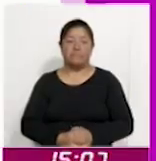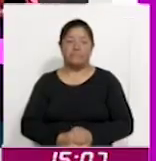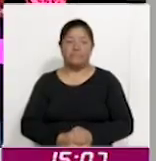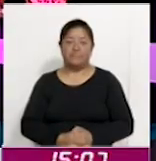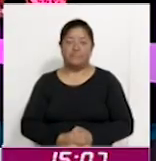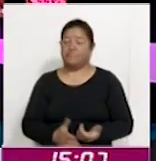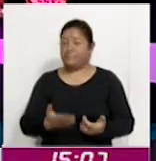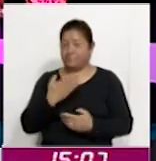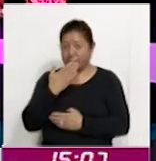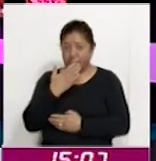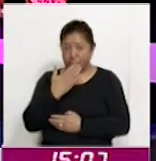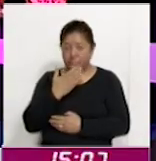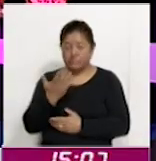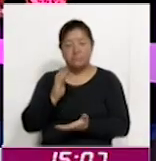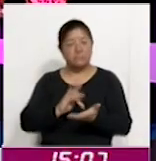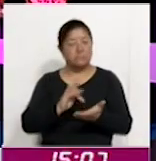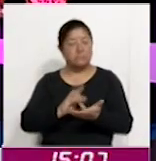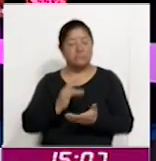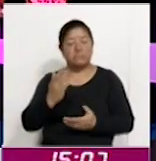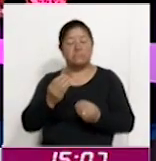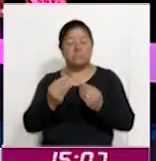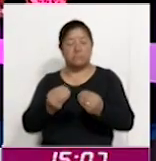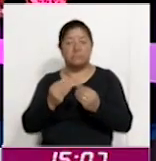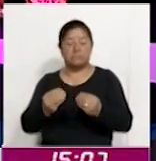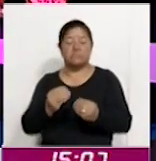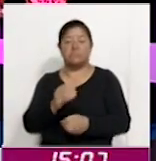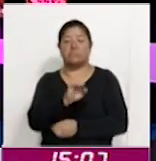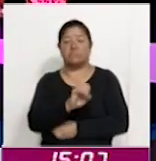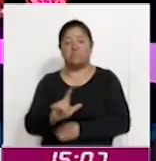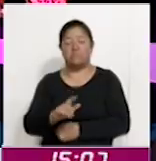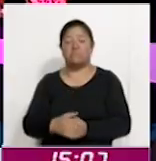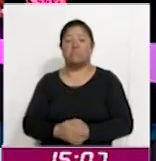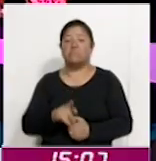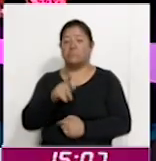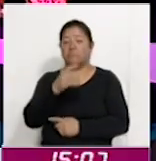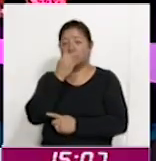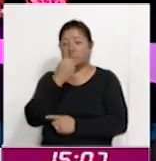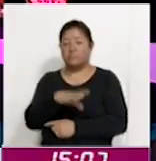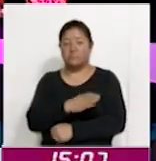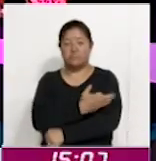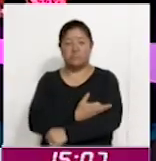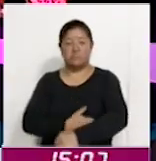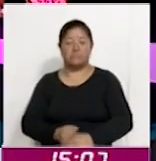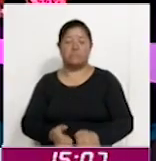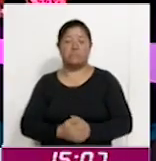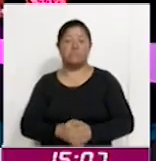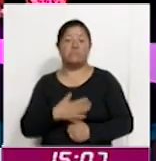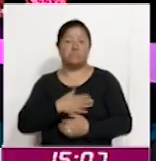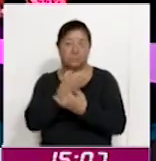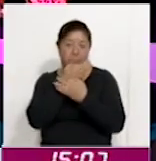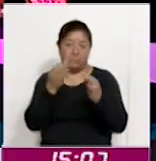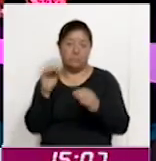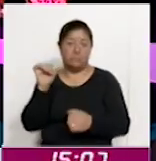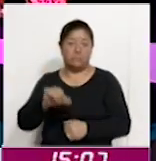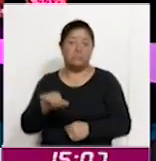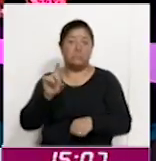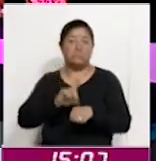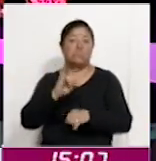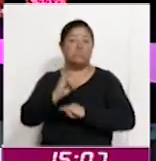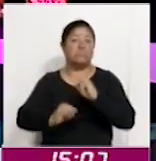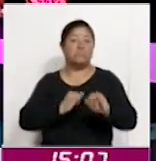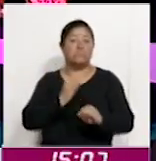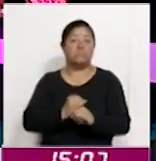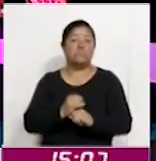Muy bien, muchísimas gracias Edith, gracias que tengas una estupenda tarde. Y le comento, este día, Día Internacional de la